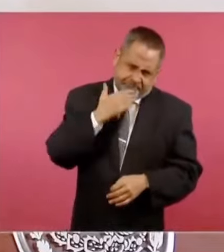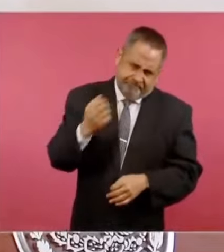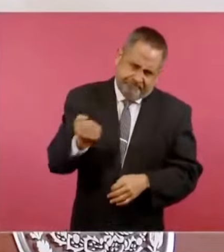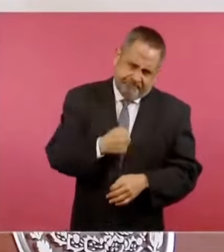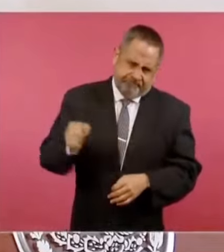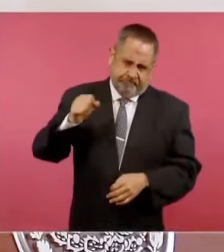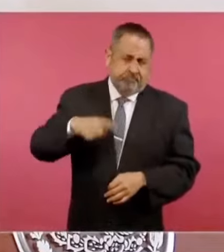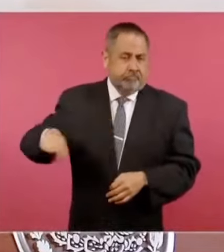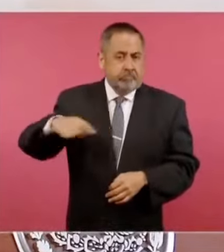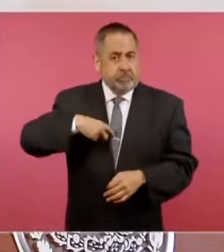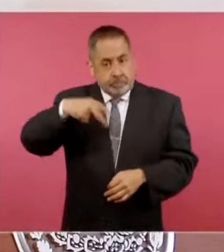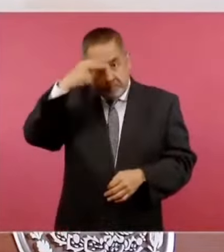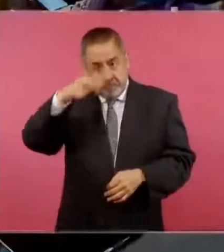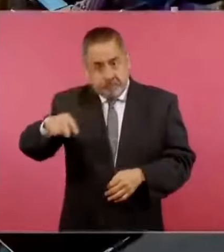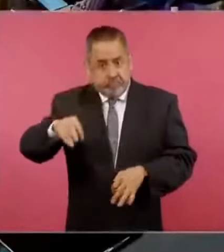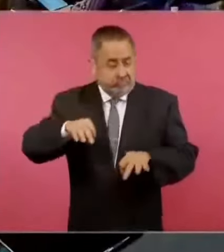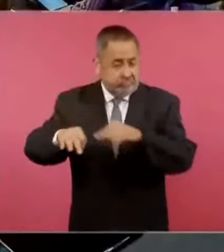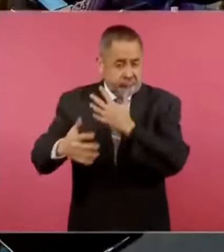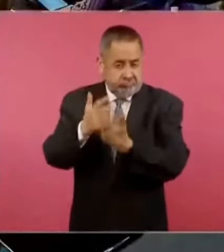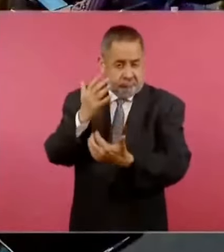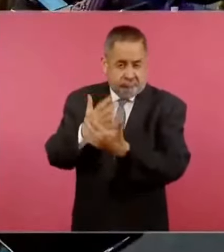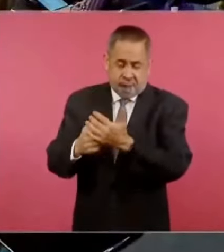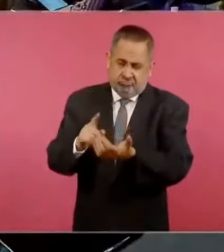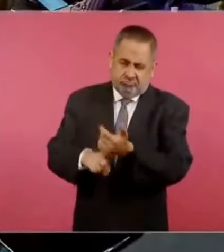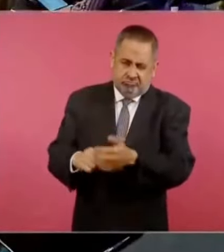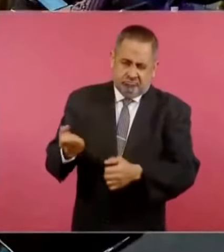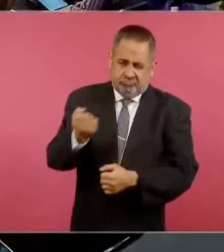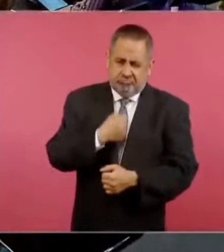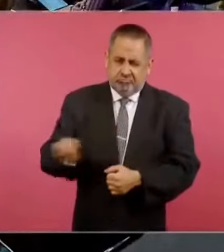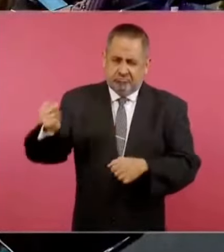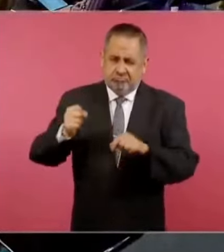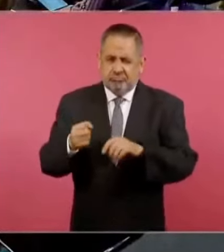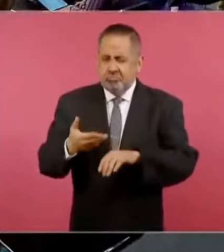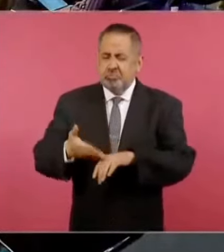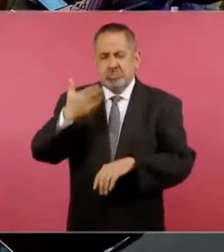Los trabajadores mexicanos son muy buenos